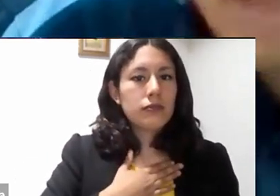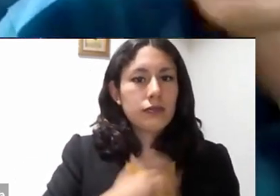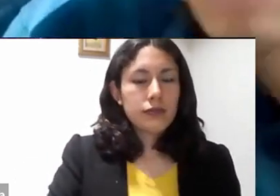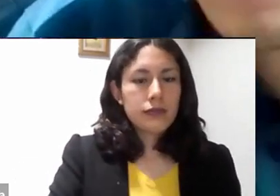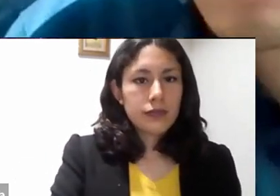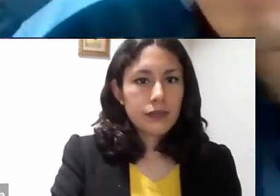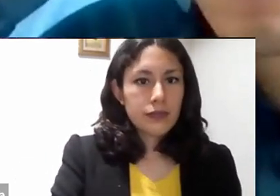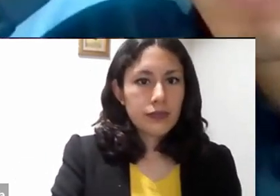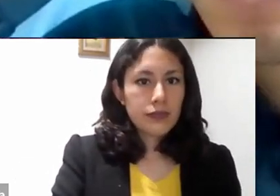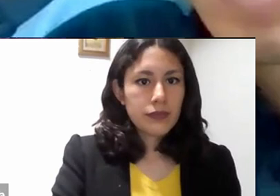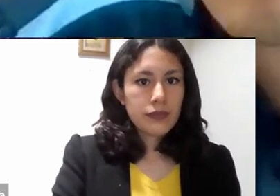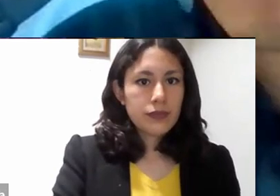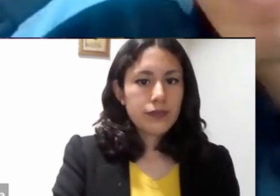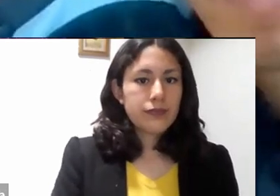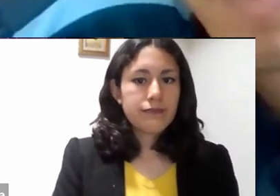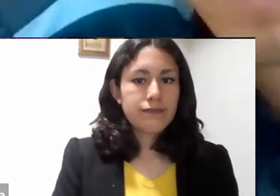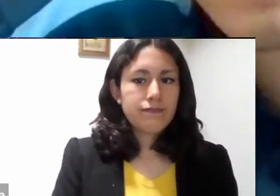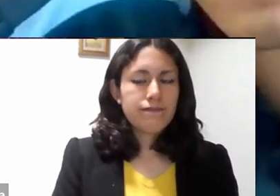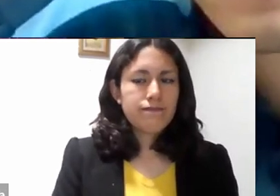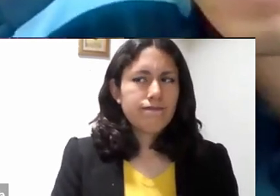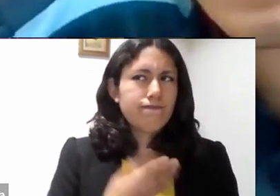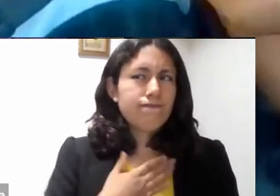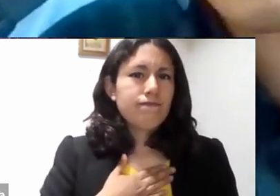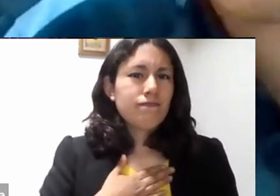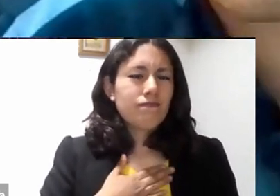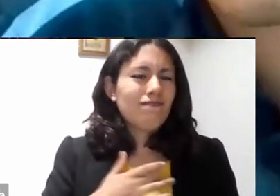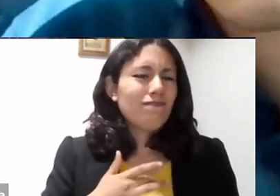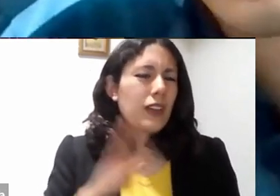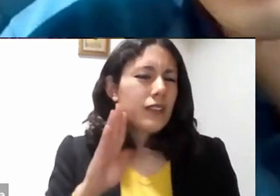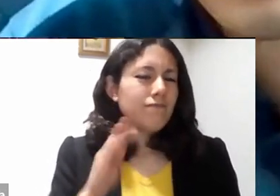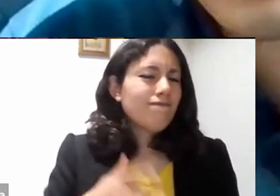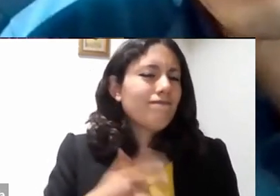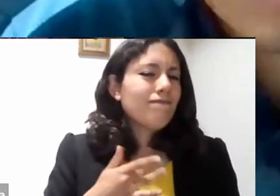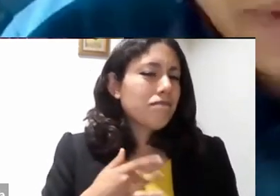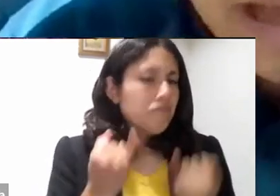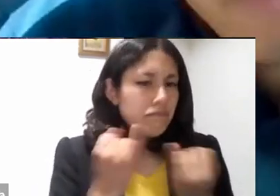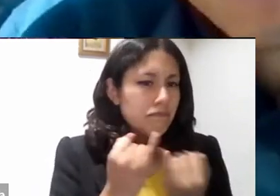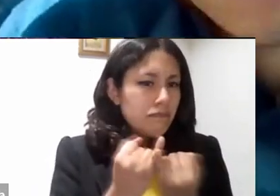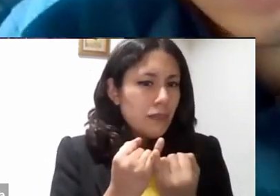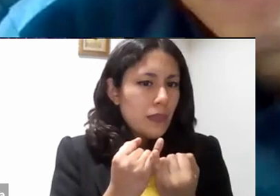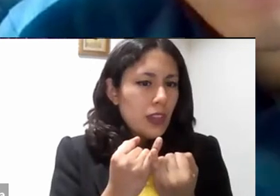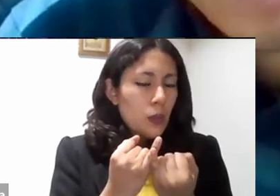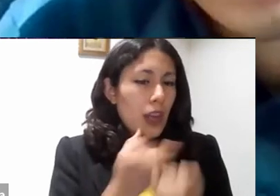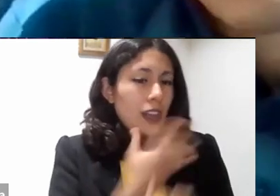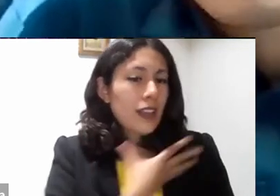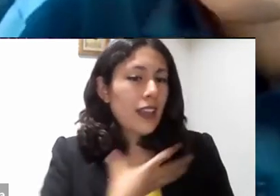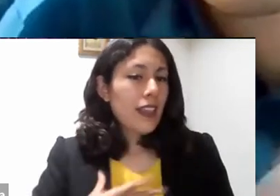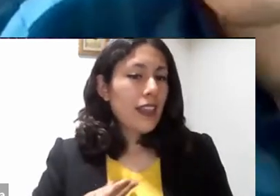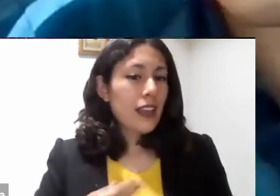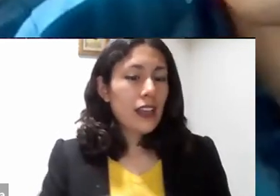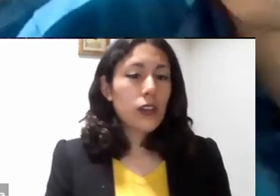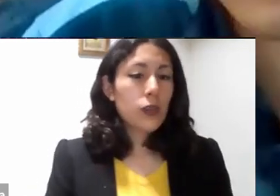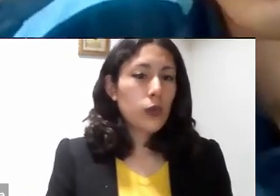se identifica con el hijo pródigo. Se identifica con, con el pecado, con el desorden de la